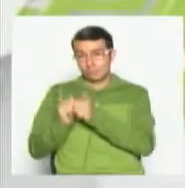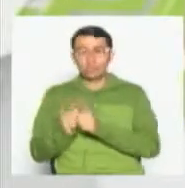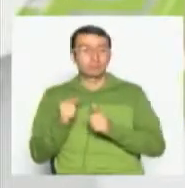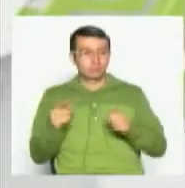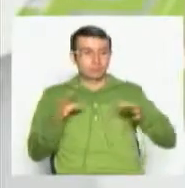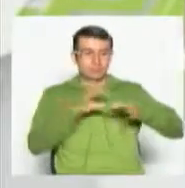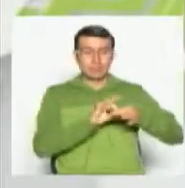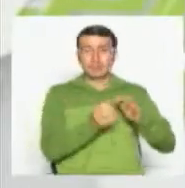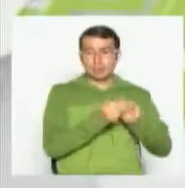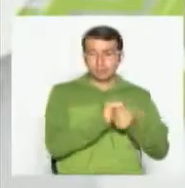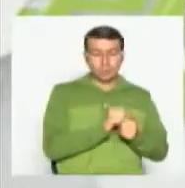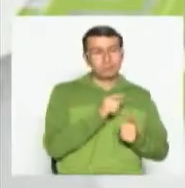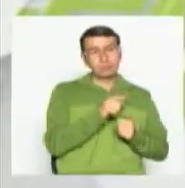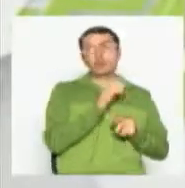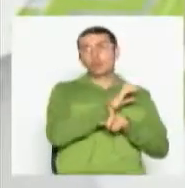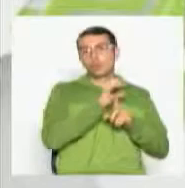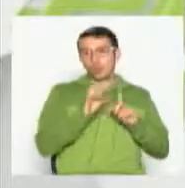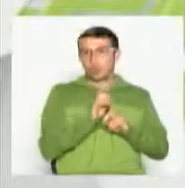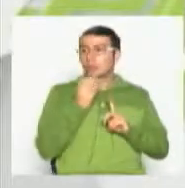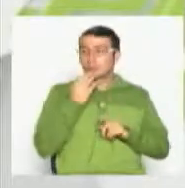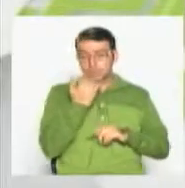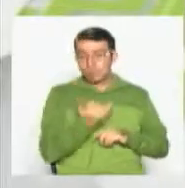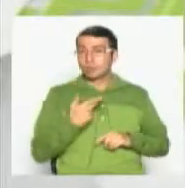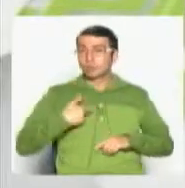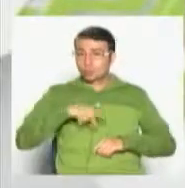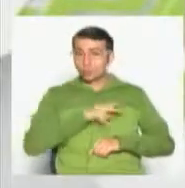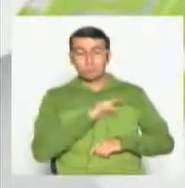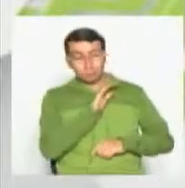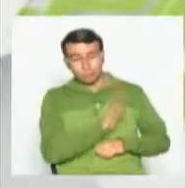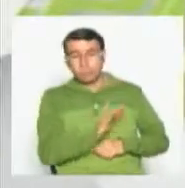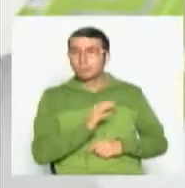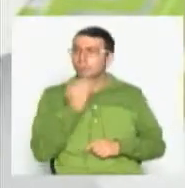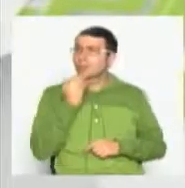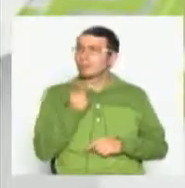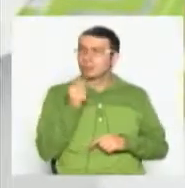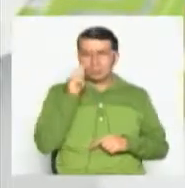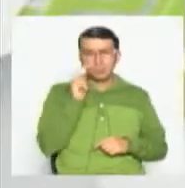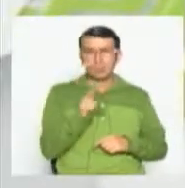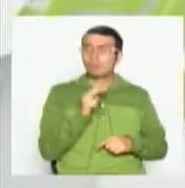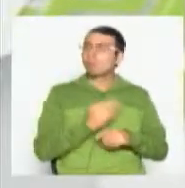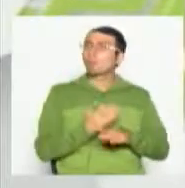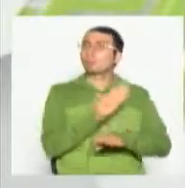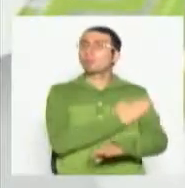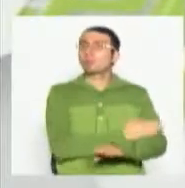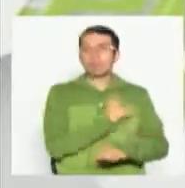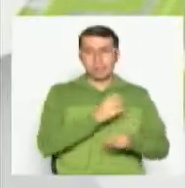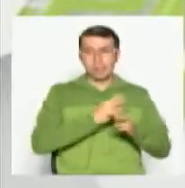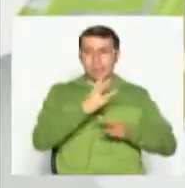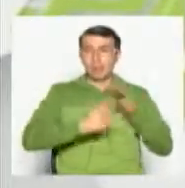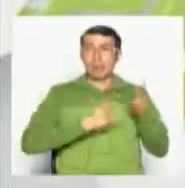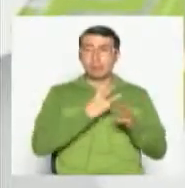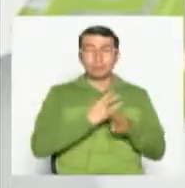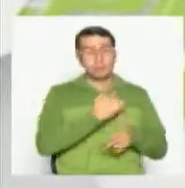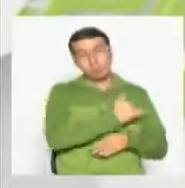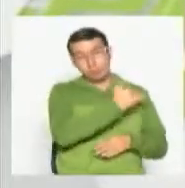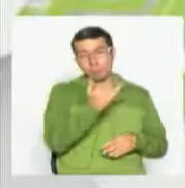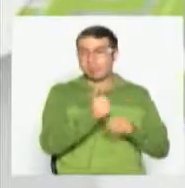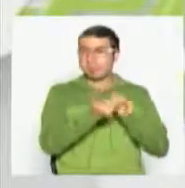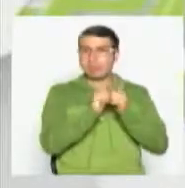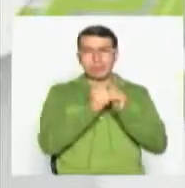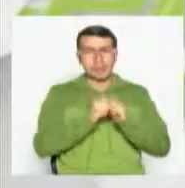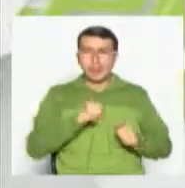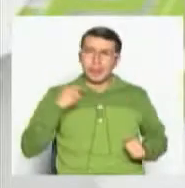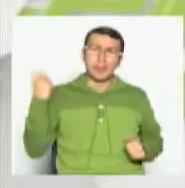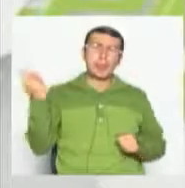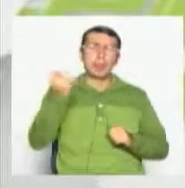cultura en países como el nuestro, aunque pues como lo vimos en el pasado mundial, es un deporte globalizado, es un